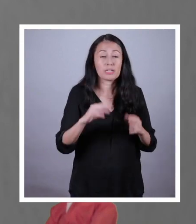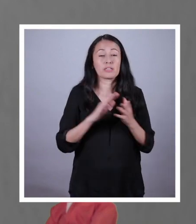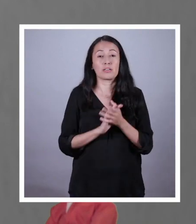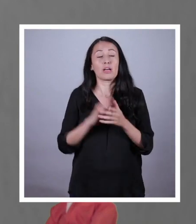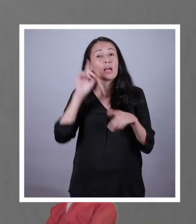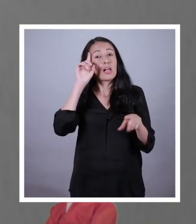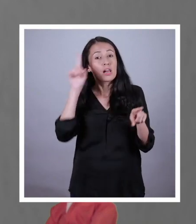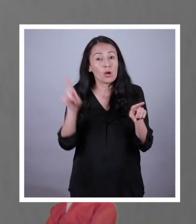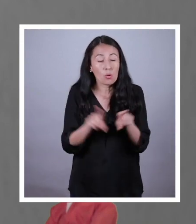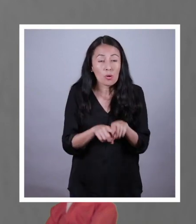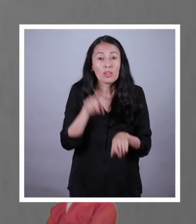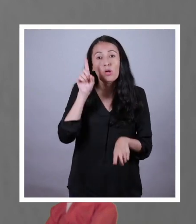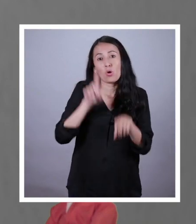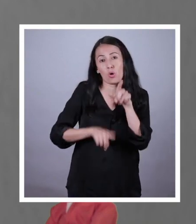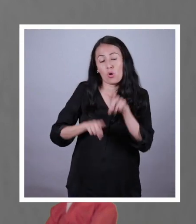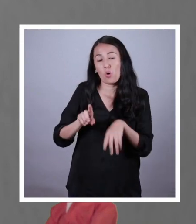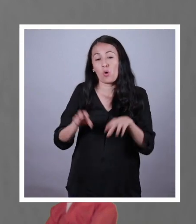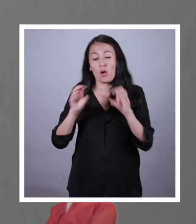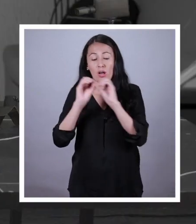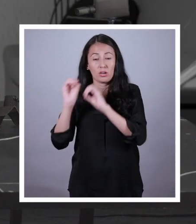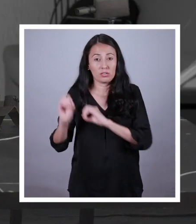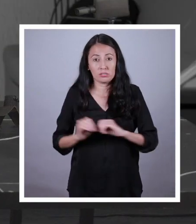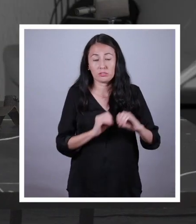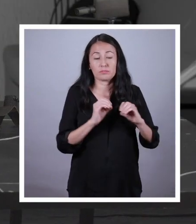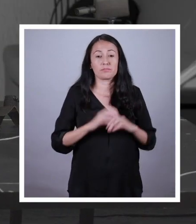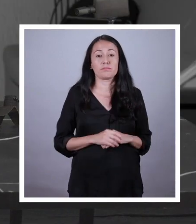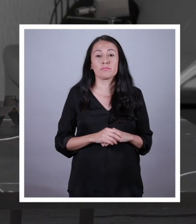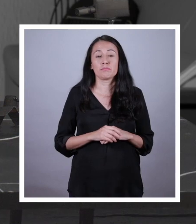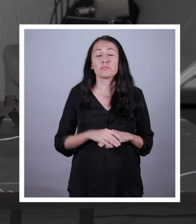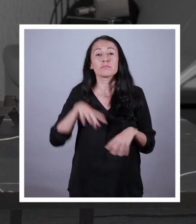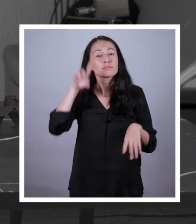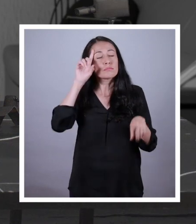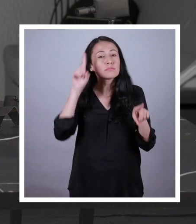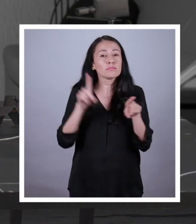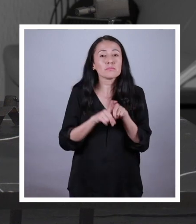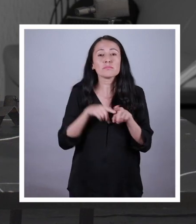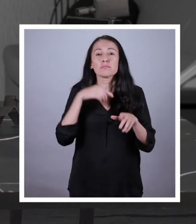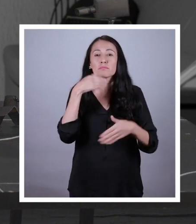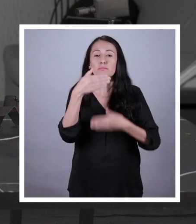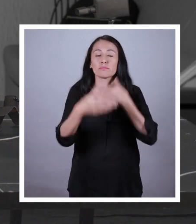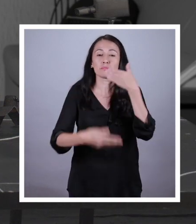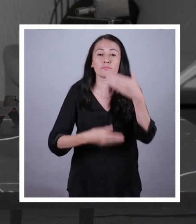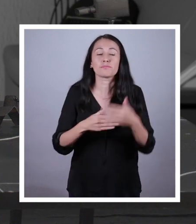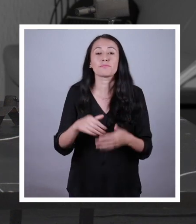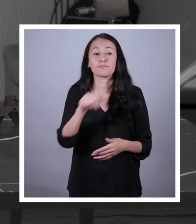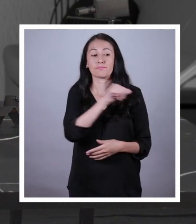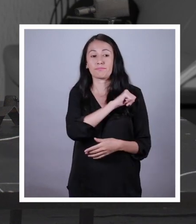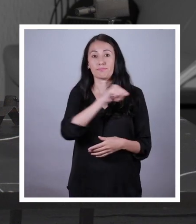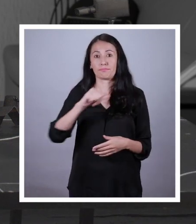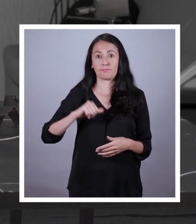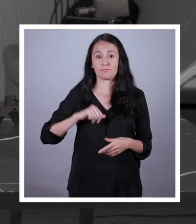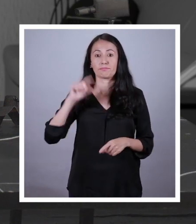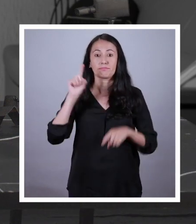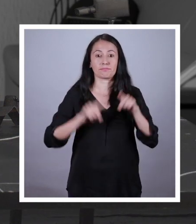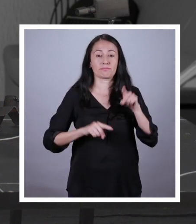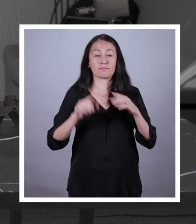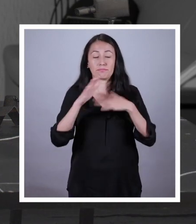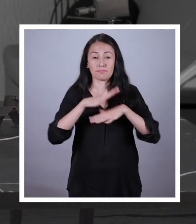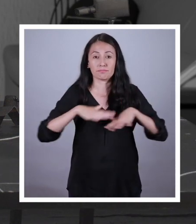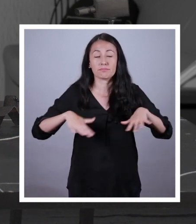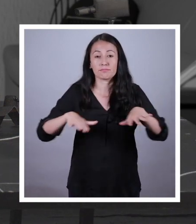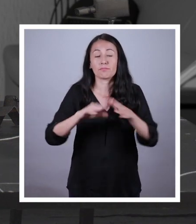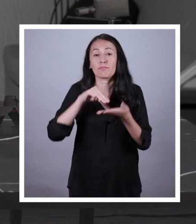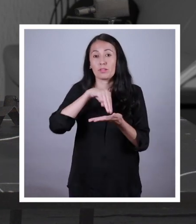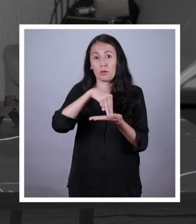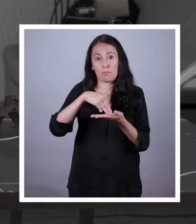que estén a cargo de mantener el orden dentro de la misma Los acuerdos de convivencia dictan actitudes y acciones que deben ser seguidas por los miembros de